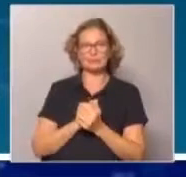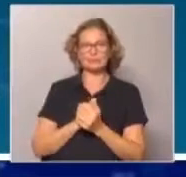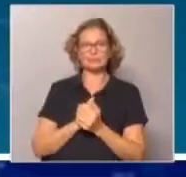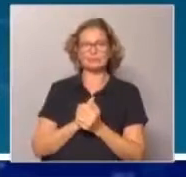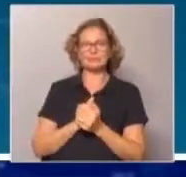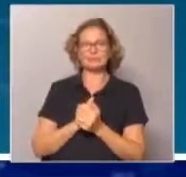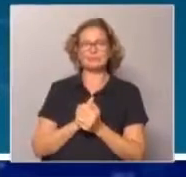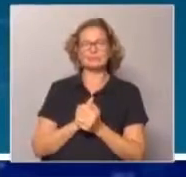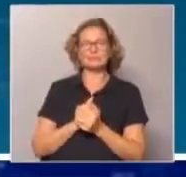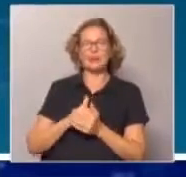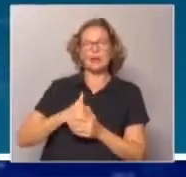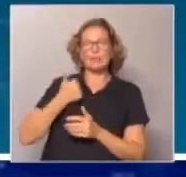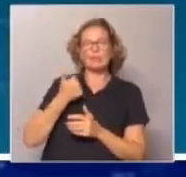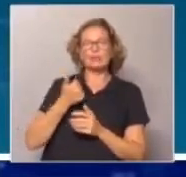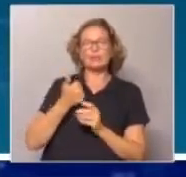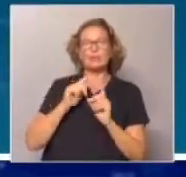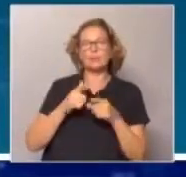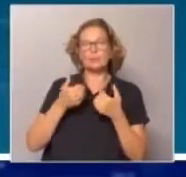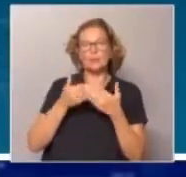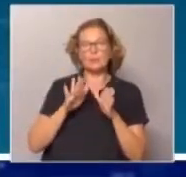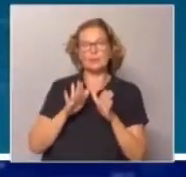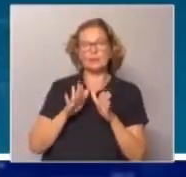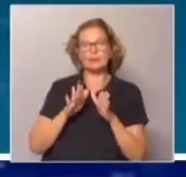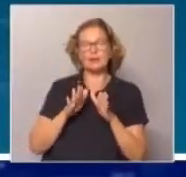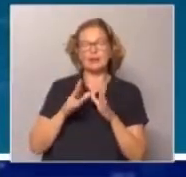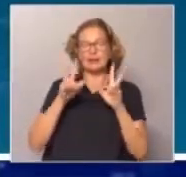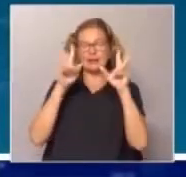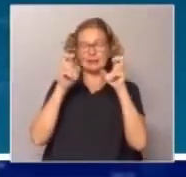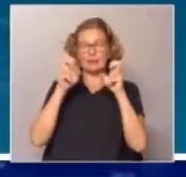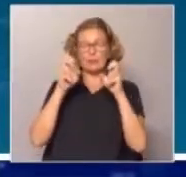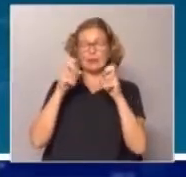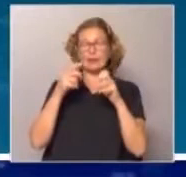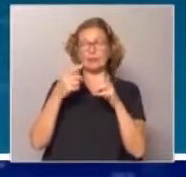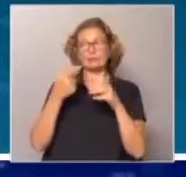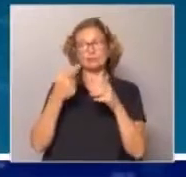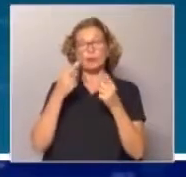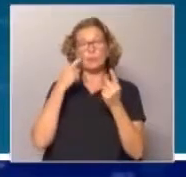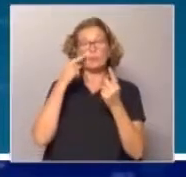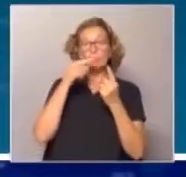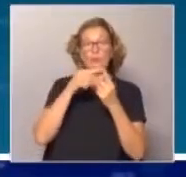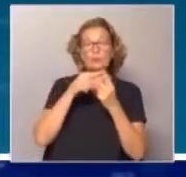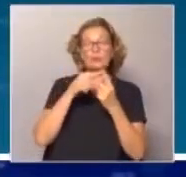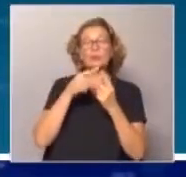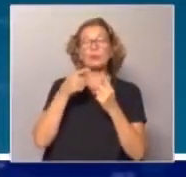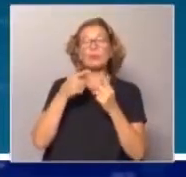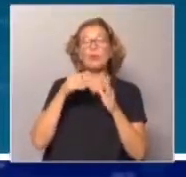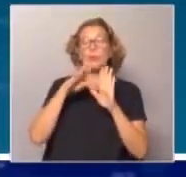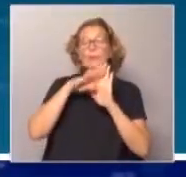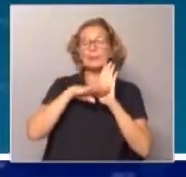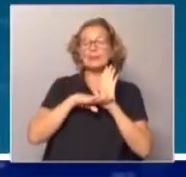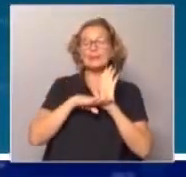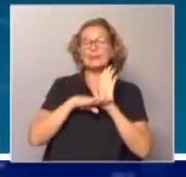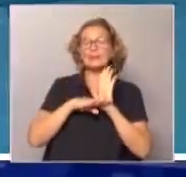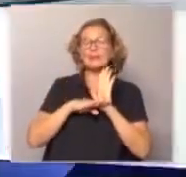aprovecho para comenzar a abordar el tema que nos está convocando y tiene que ver con estas medidas de